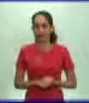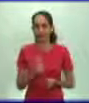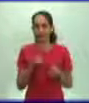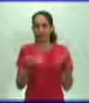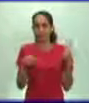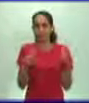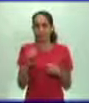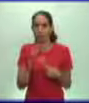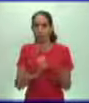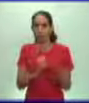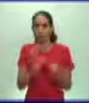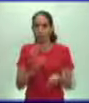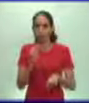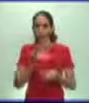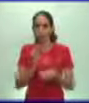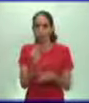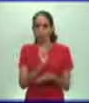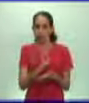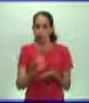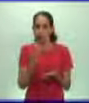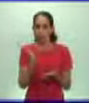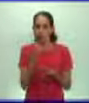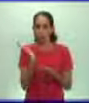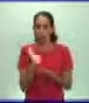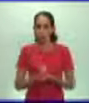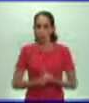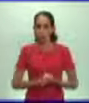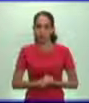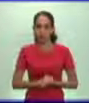van a tener en cuenta. Damos unos segundos para que usted termine de copiar.